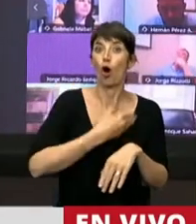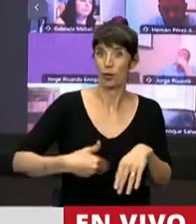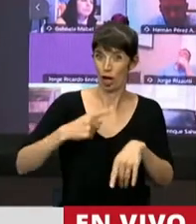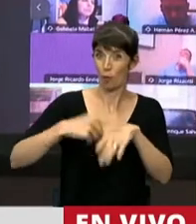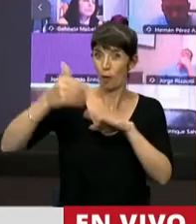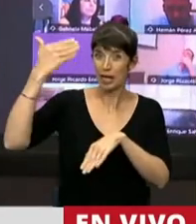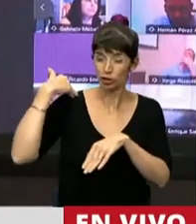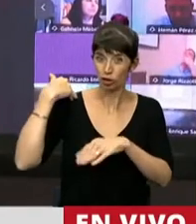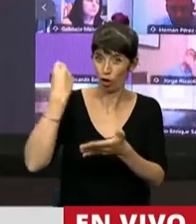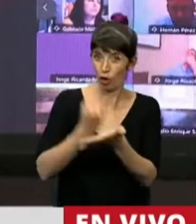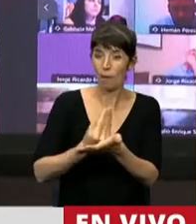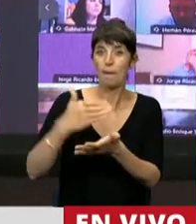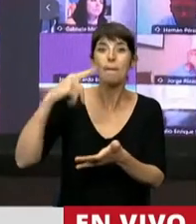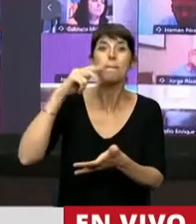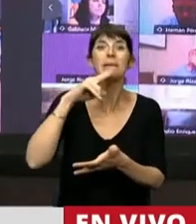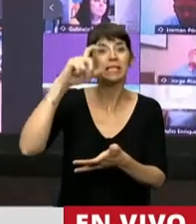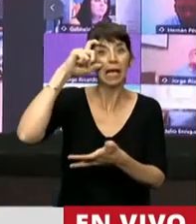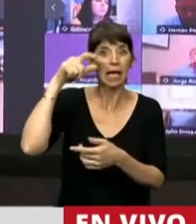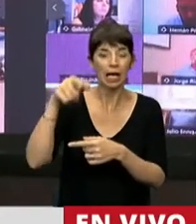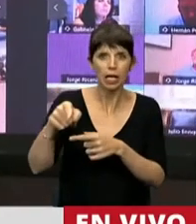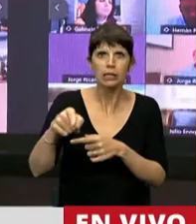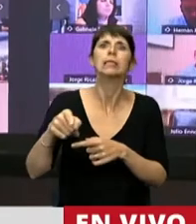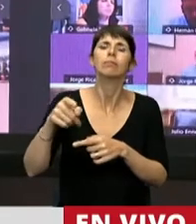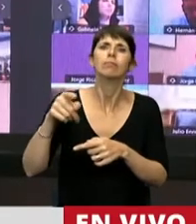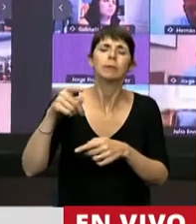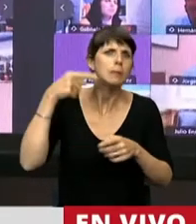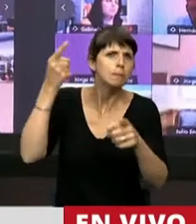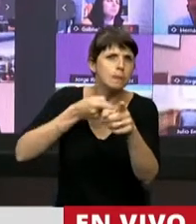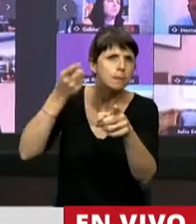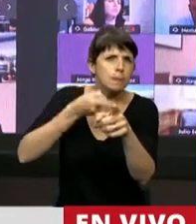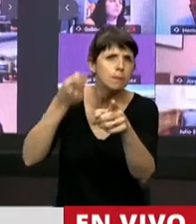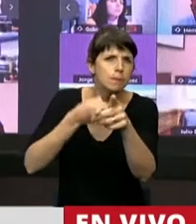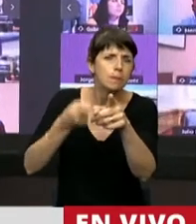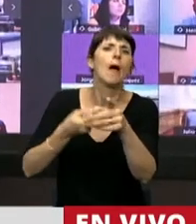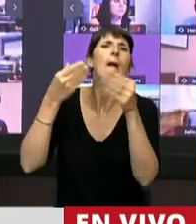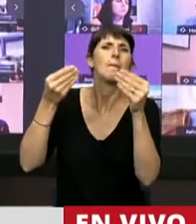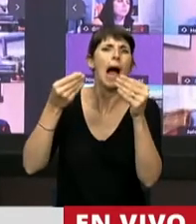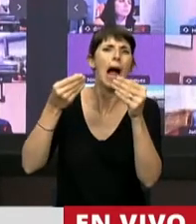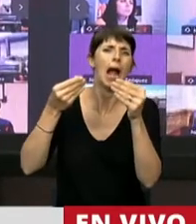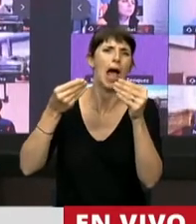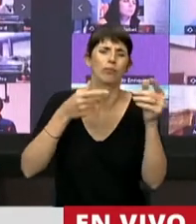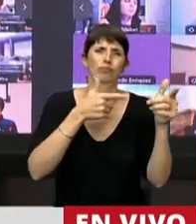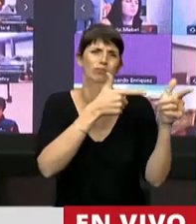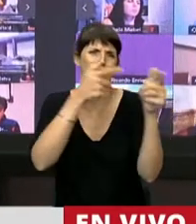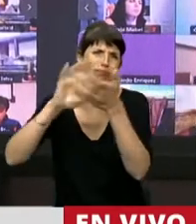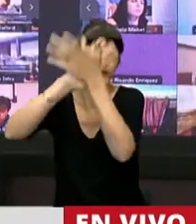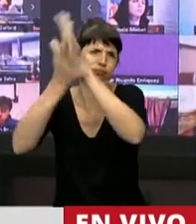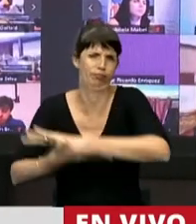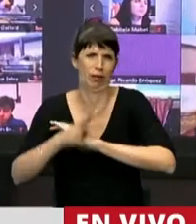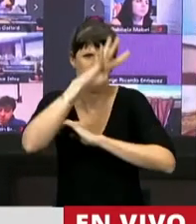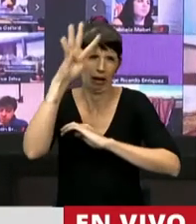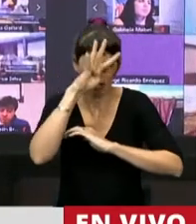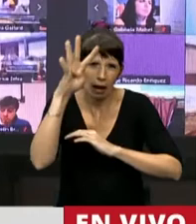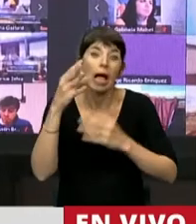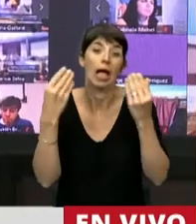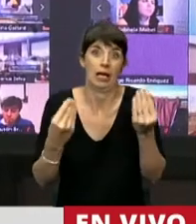y todos los coroneles de Mitre que persiguieron y extinguieron prácticamente al federalismo de nuestro país